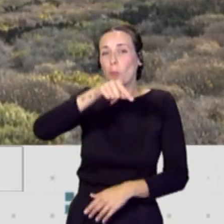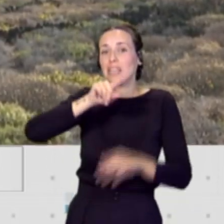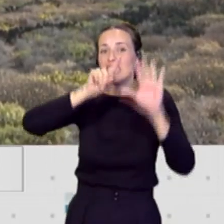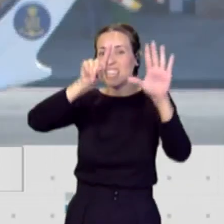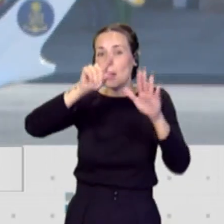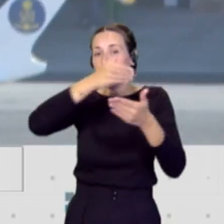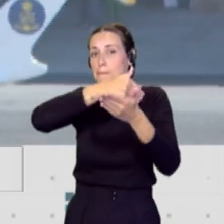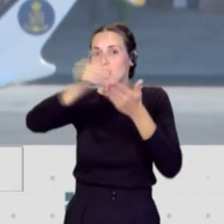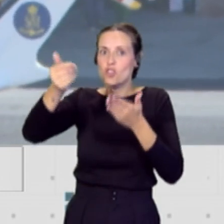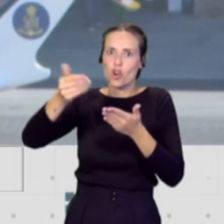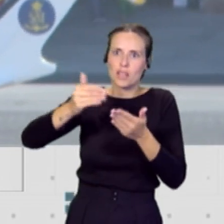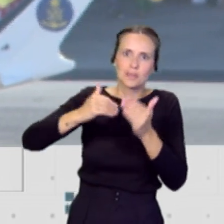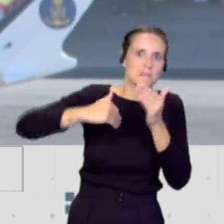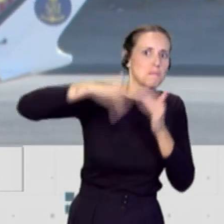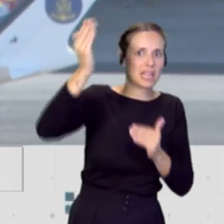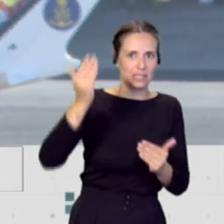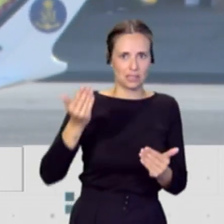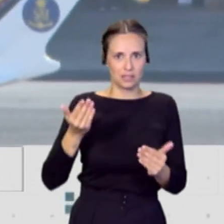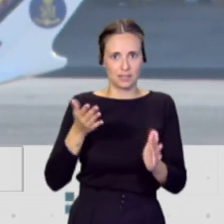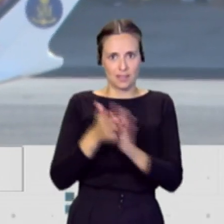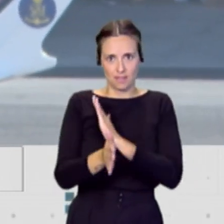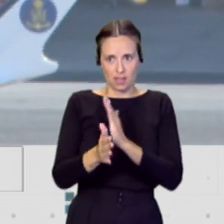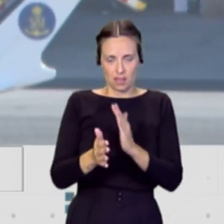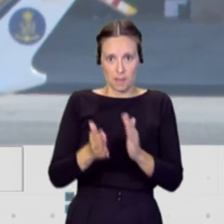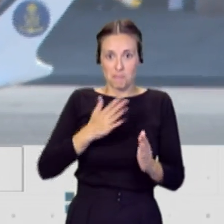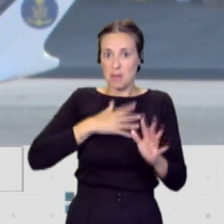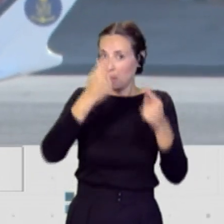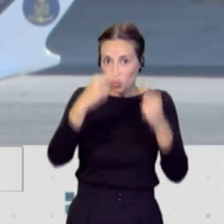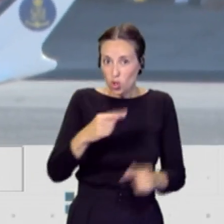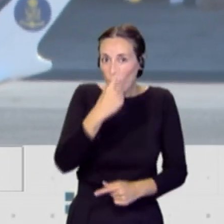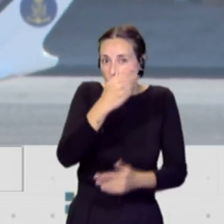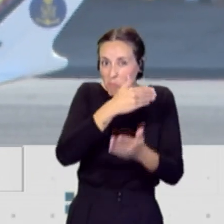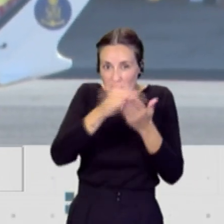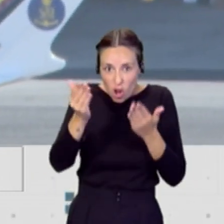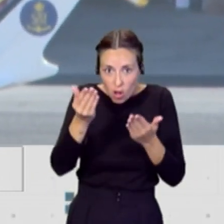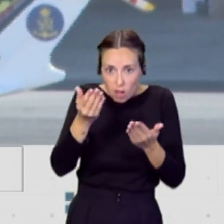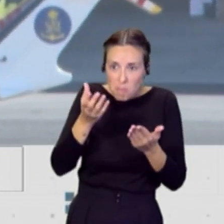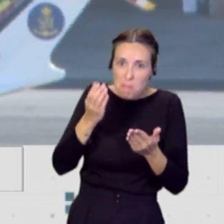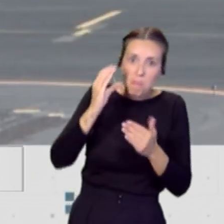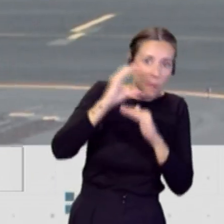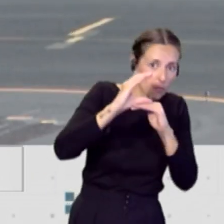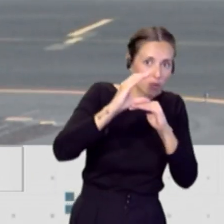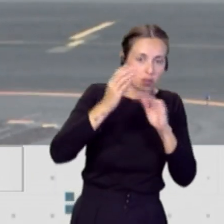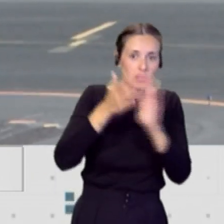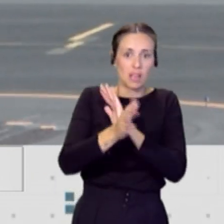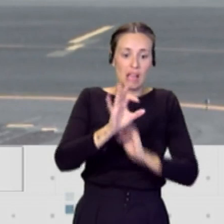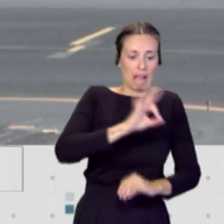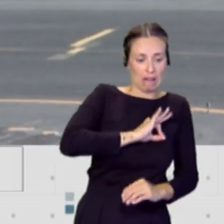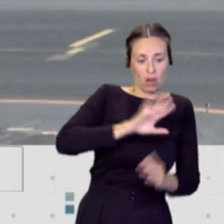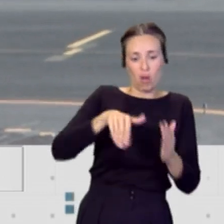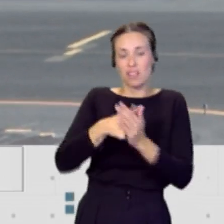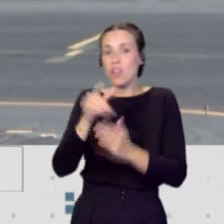por eso tenemos un millón y pico de dinero por encima de nuestro presupuesto en atención desde enero a julio. O sea,